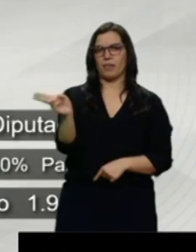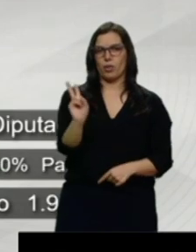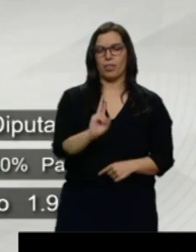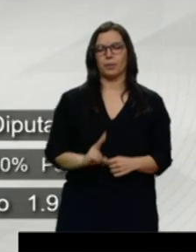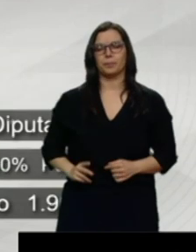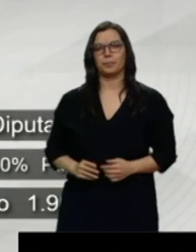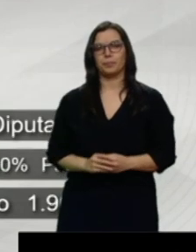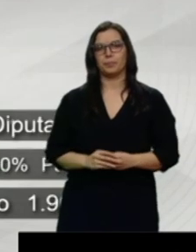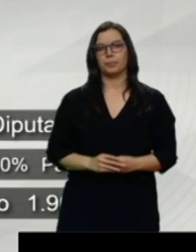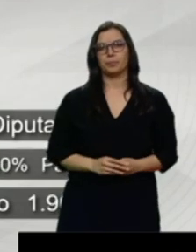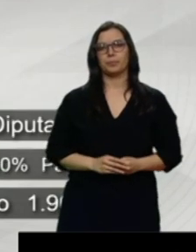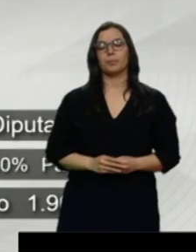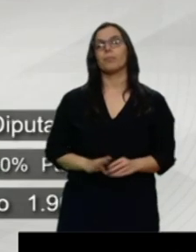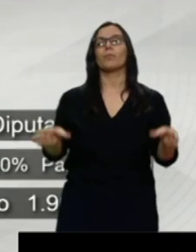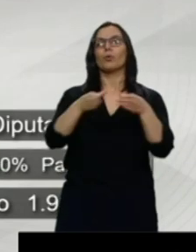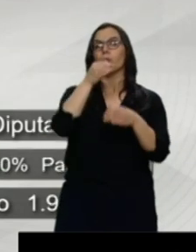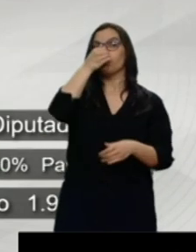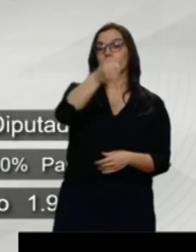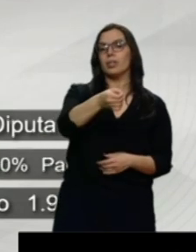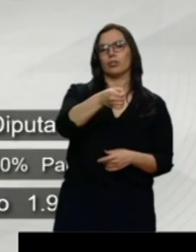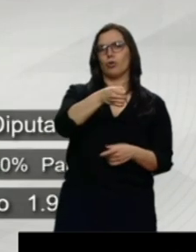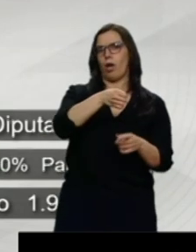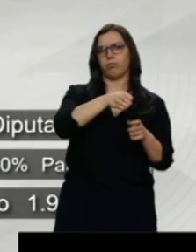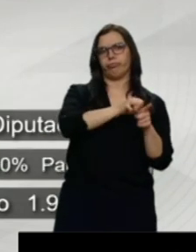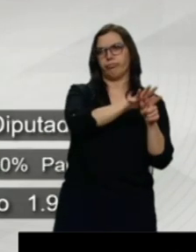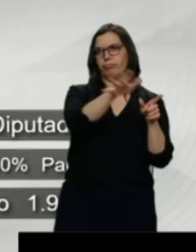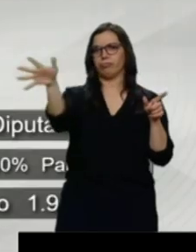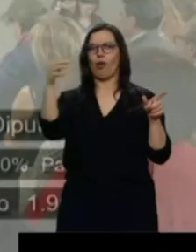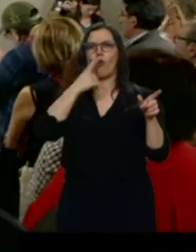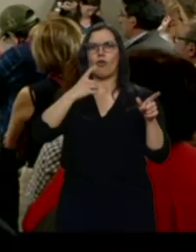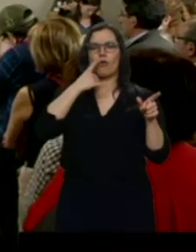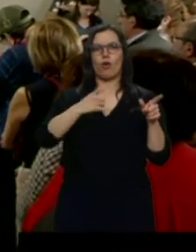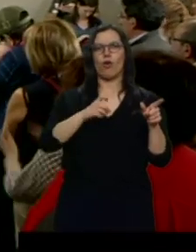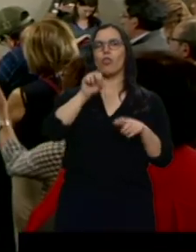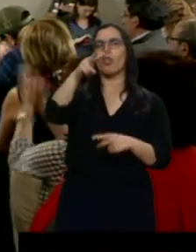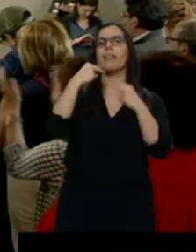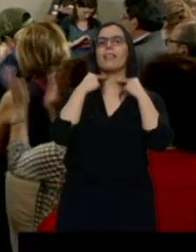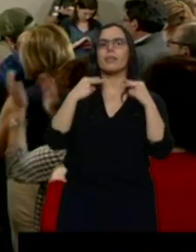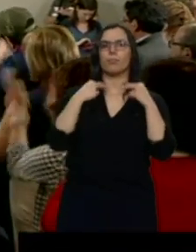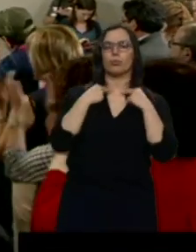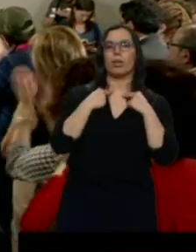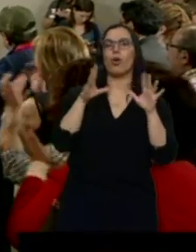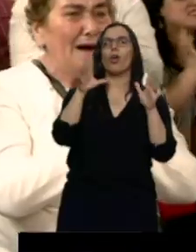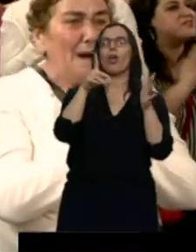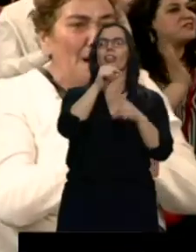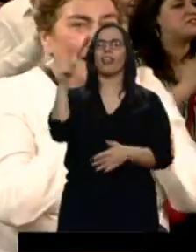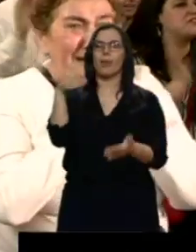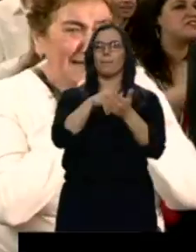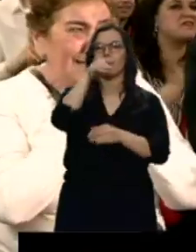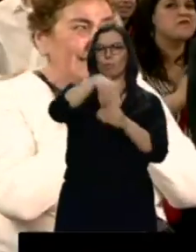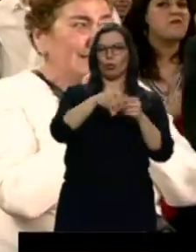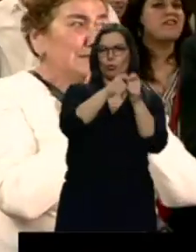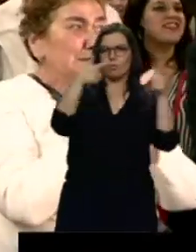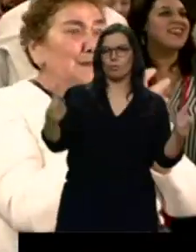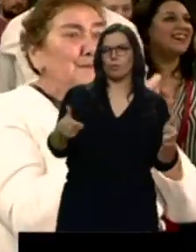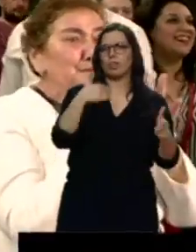El Partido Socialista tiñe de rojo buena parte del mapa de Castilla y León con 12 diputados, 100.000 votos más y casi un 30% de los sufragios con los que gana